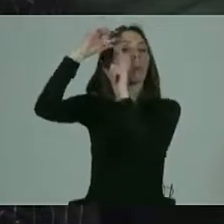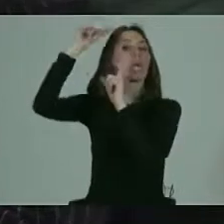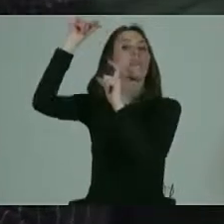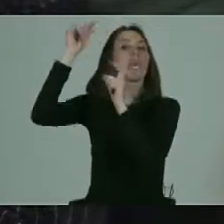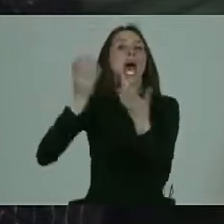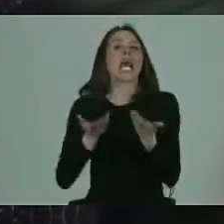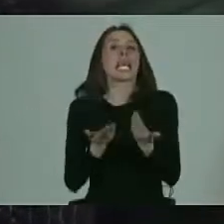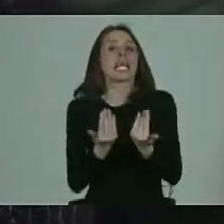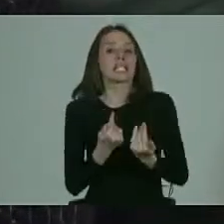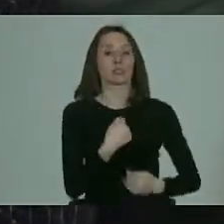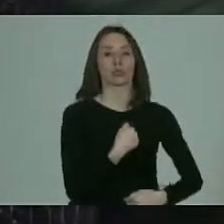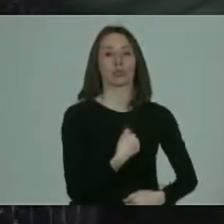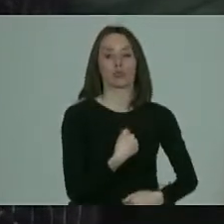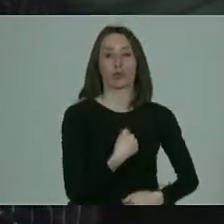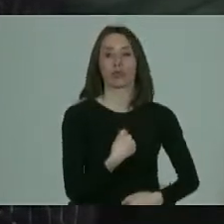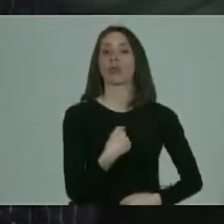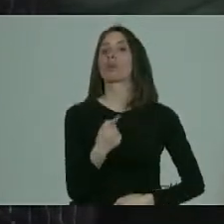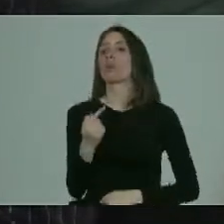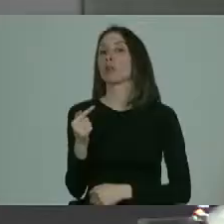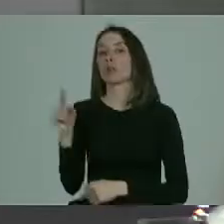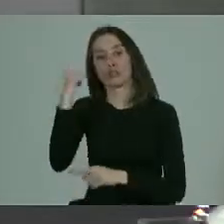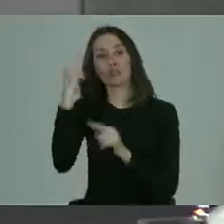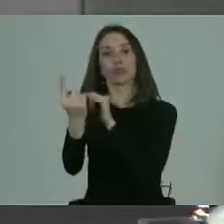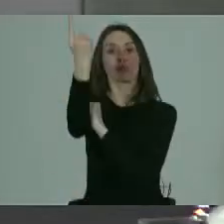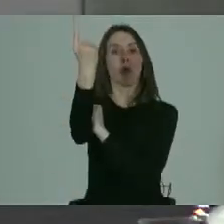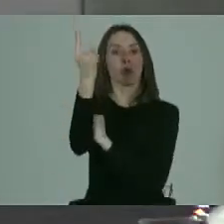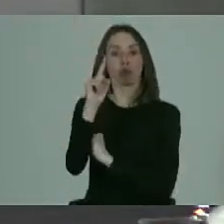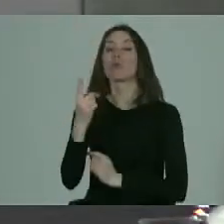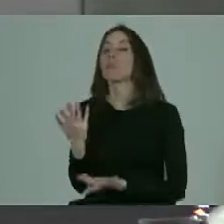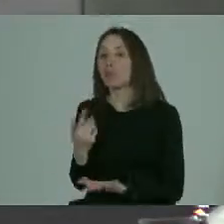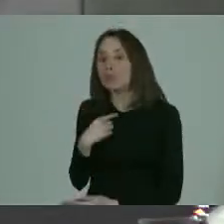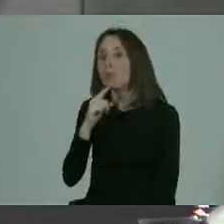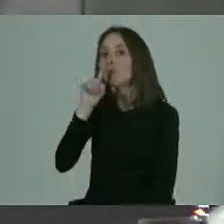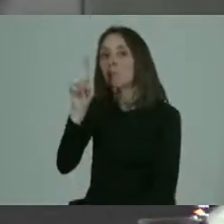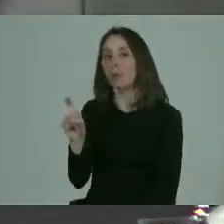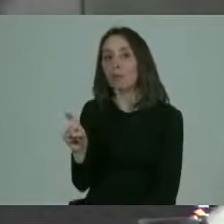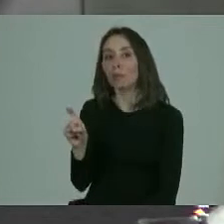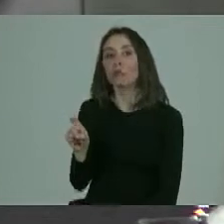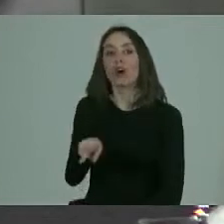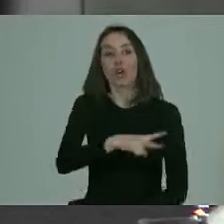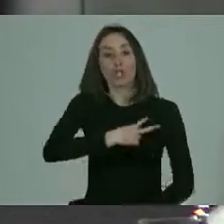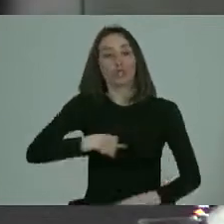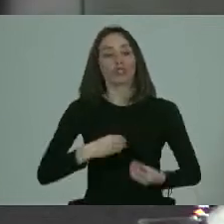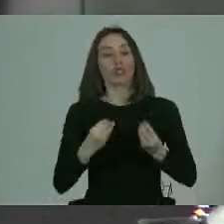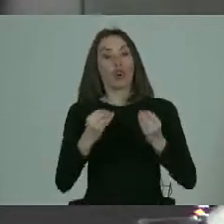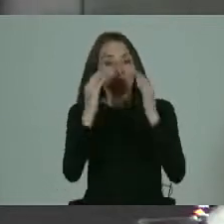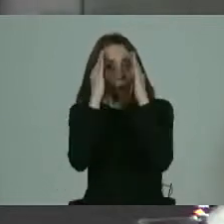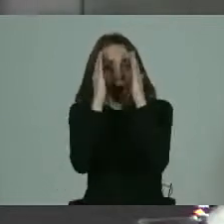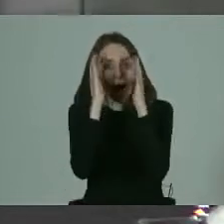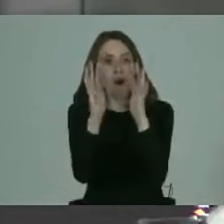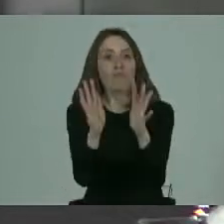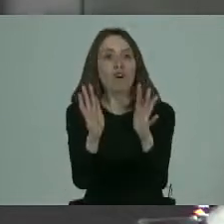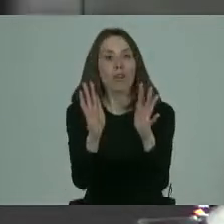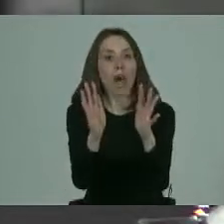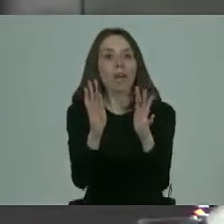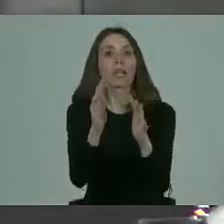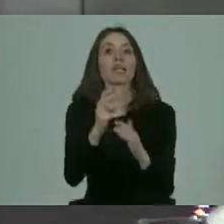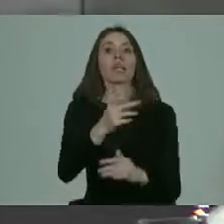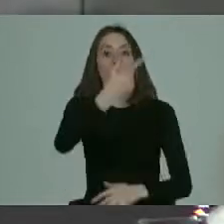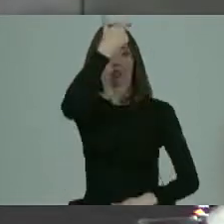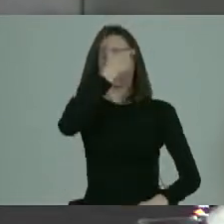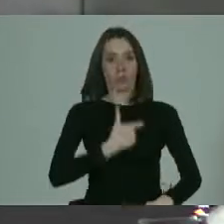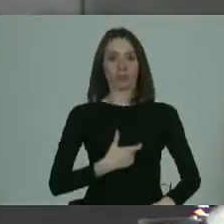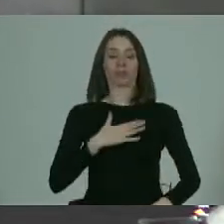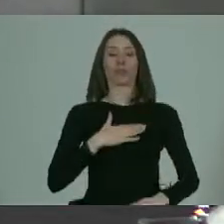que es lo que necesito yo que es una arbitrariedad. Es por eso que pregunto desde qué punto de vista nosotros podemos abordarlo como personas con